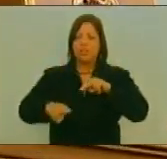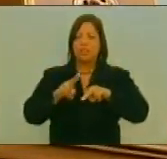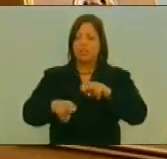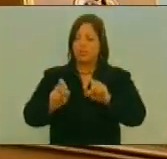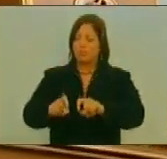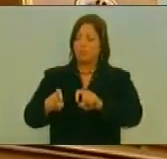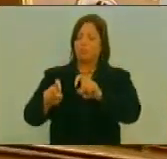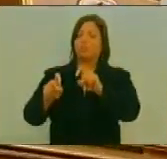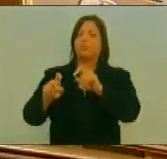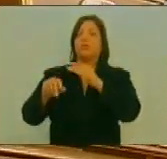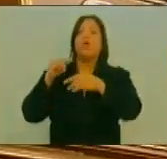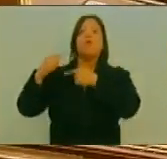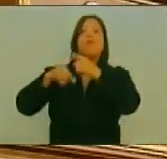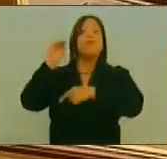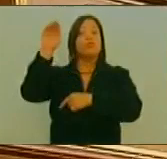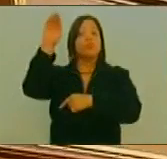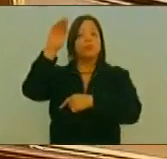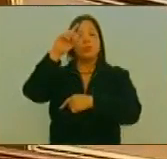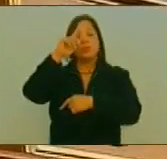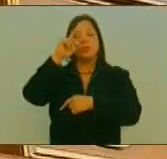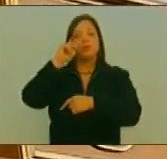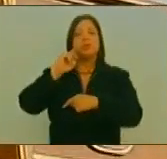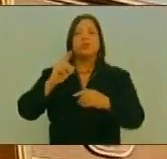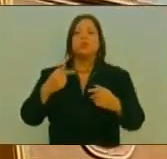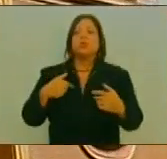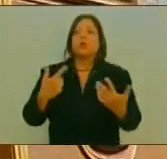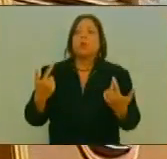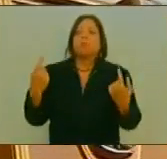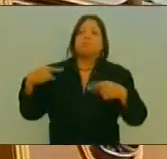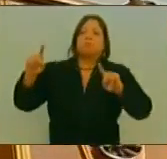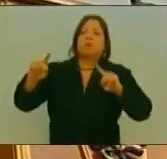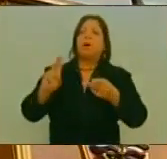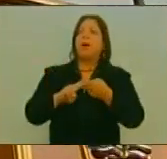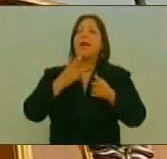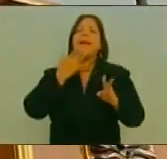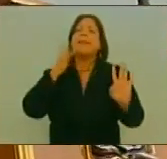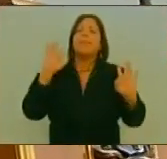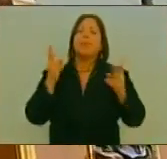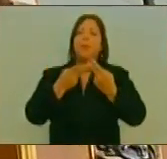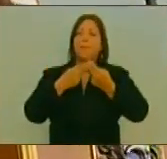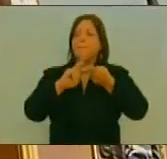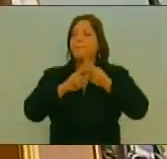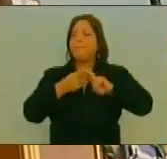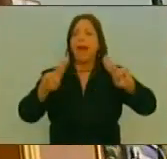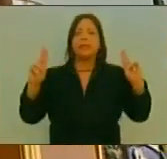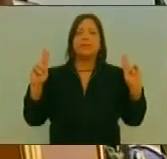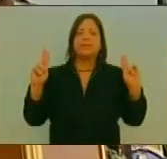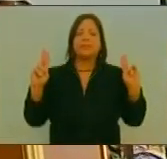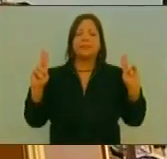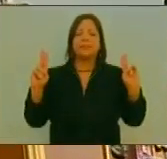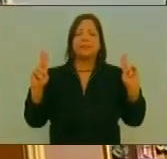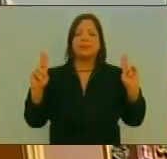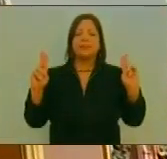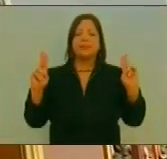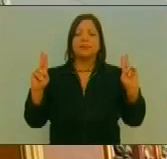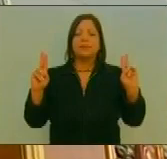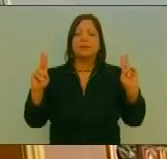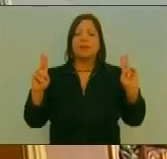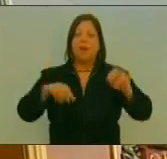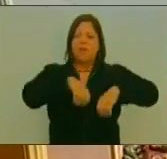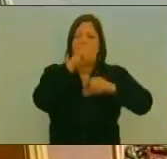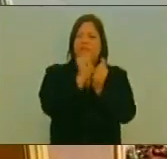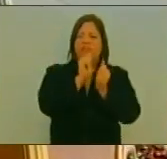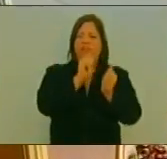No Podemos Nosotros Hablar De Paz Si Creemos En La En